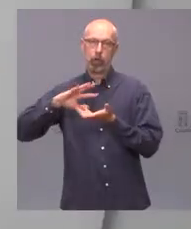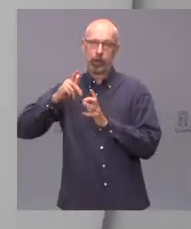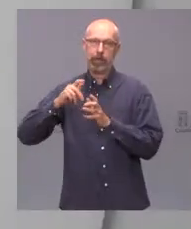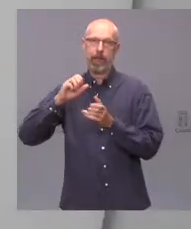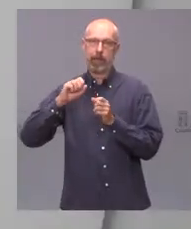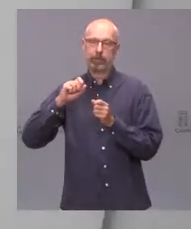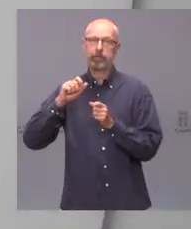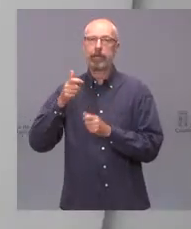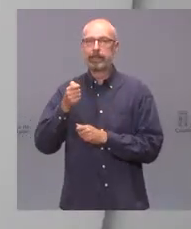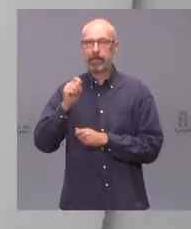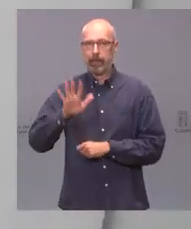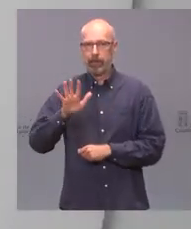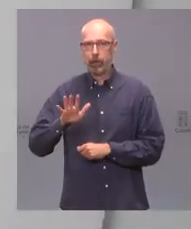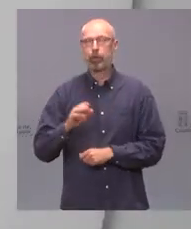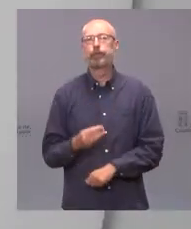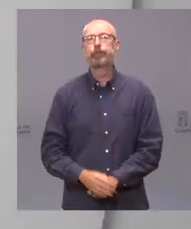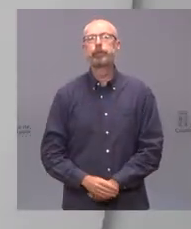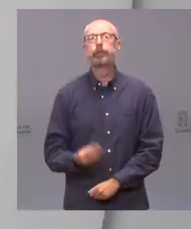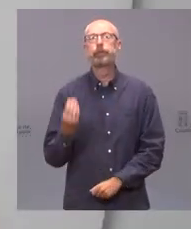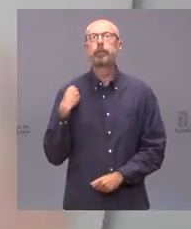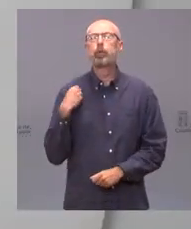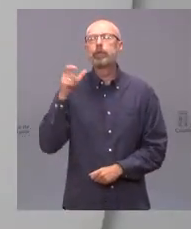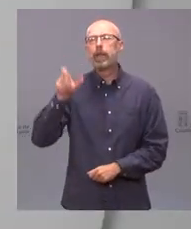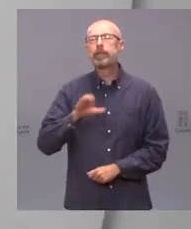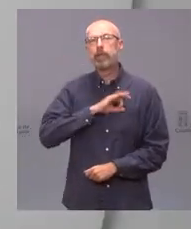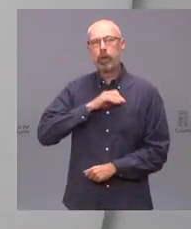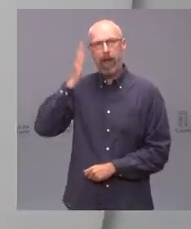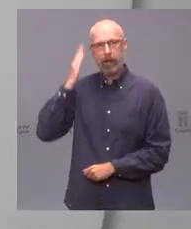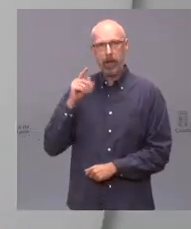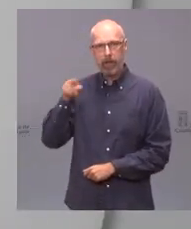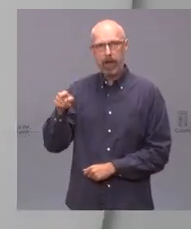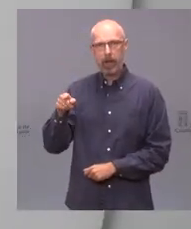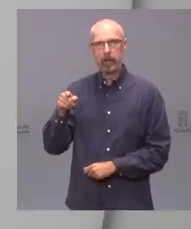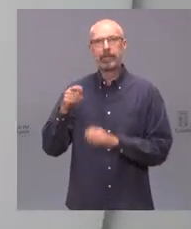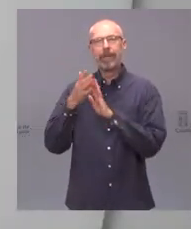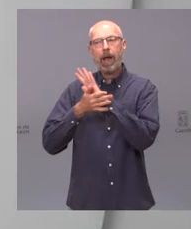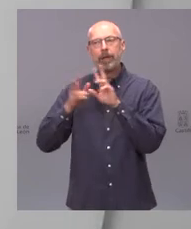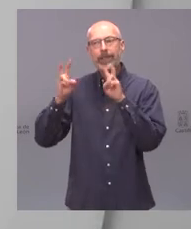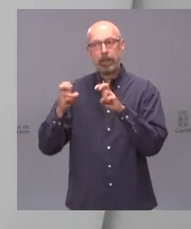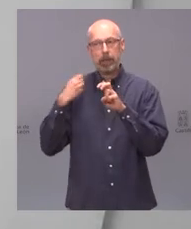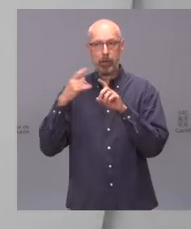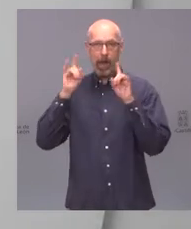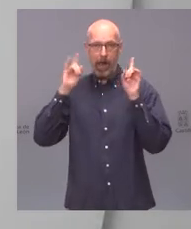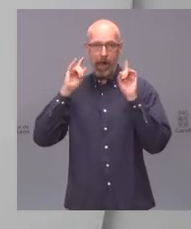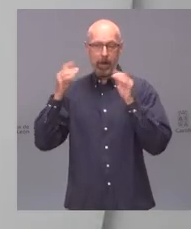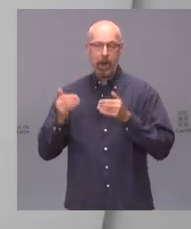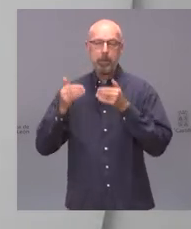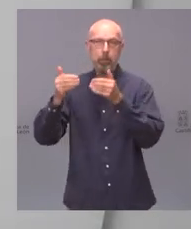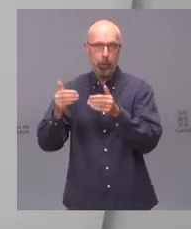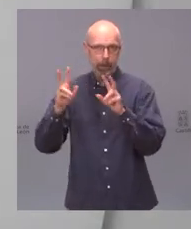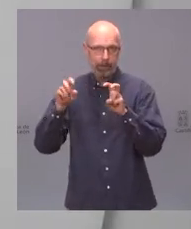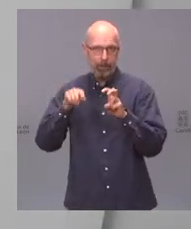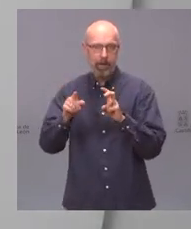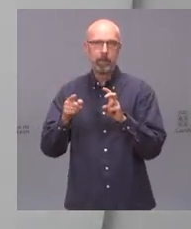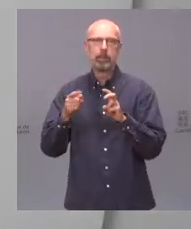Hola buenas tardes mi pregunta es para Inés Arrimada volviendo al asunto de la prórroga del estado de alarma me gustaría saber si en el